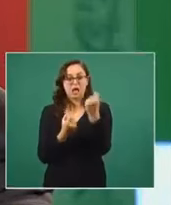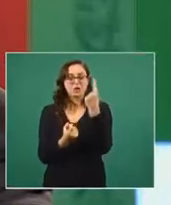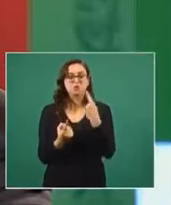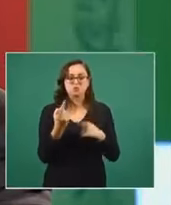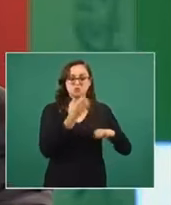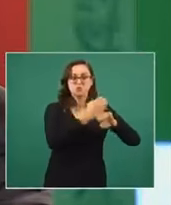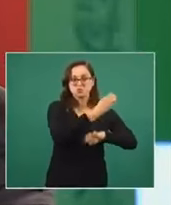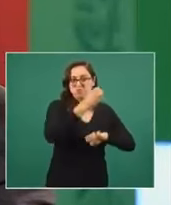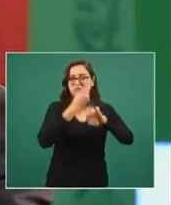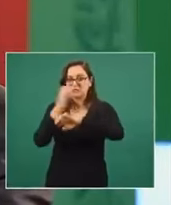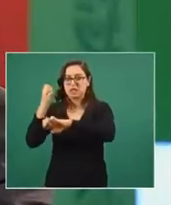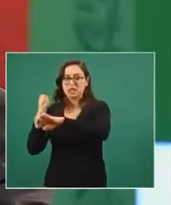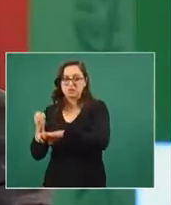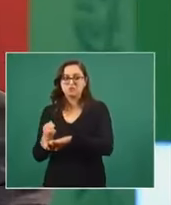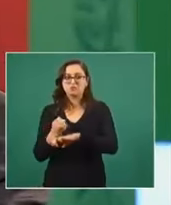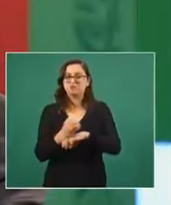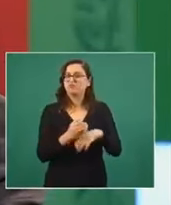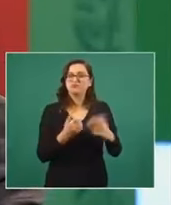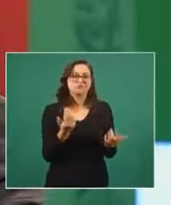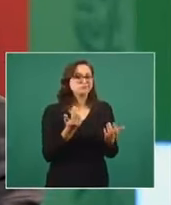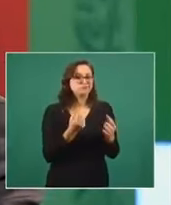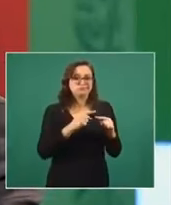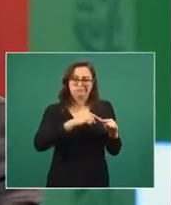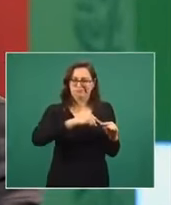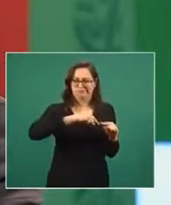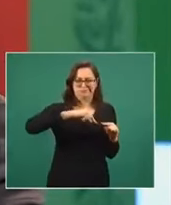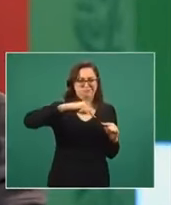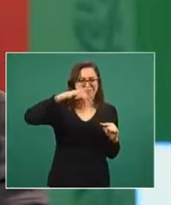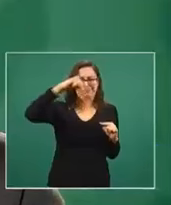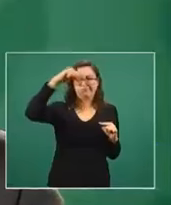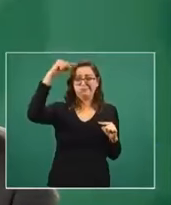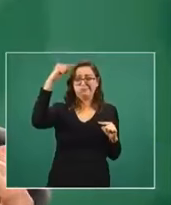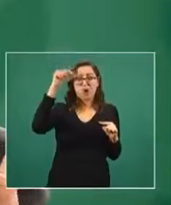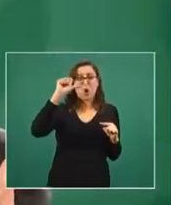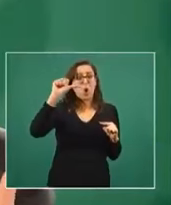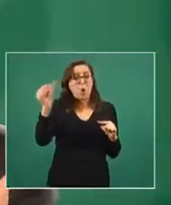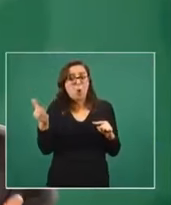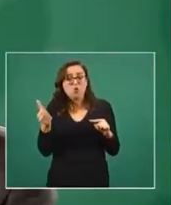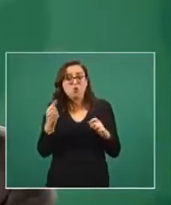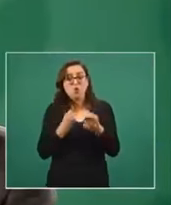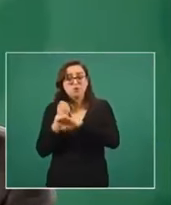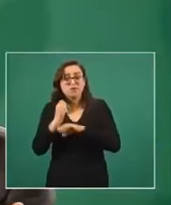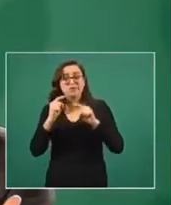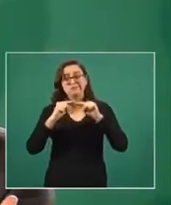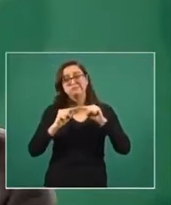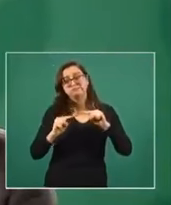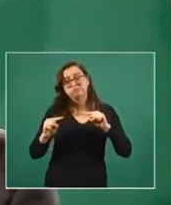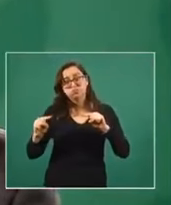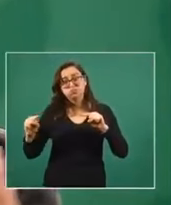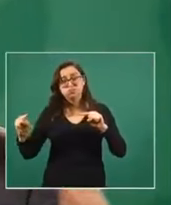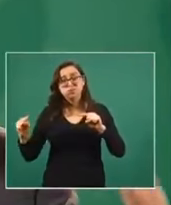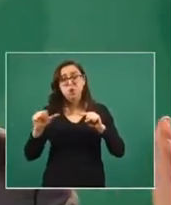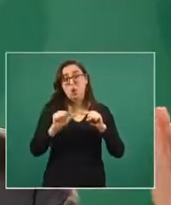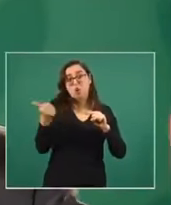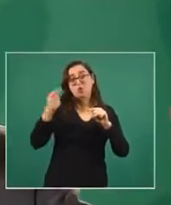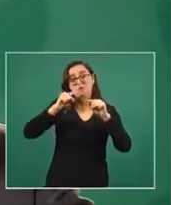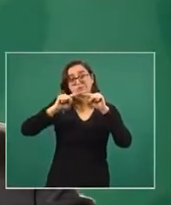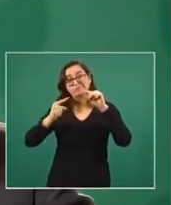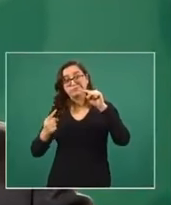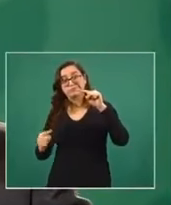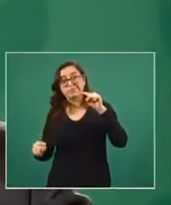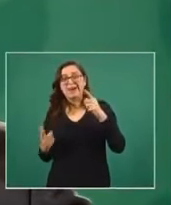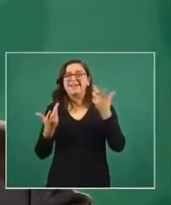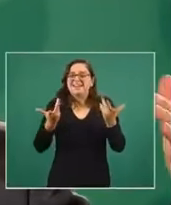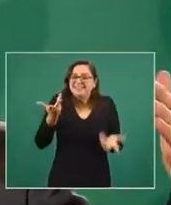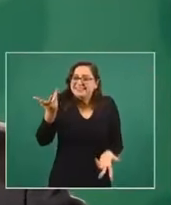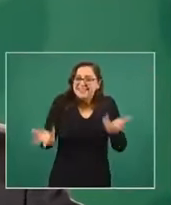lo han podido ver, que son muy distintas las curvas epidémicas. Esto lo que permite es en países que son